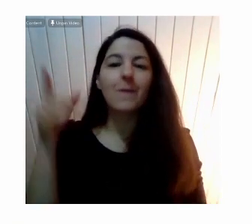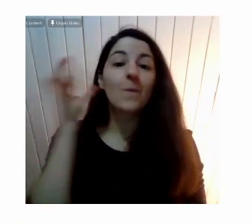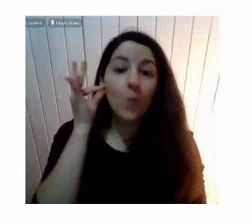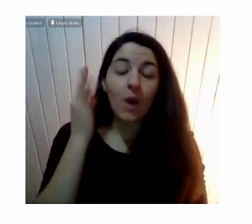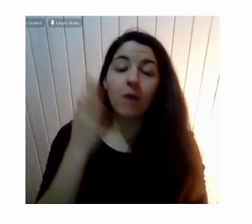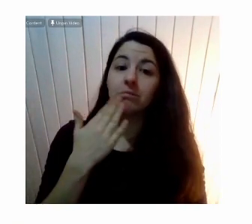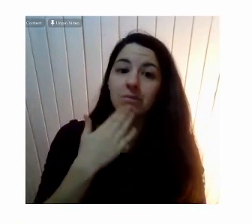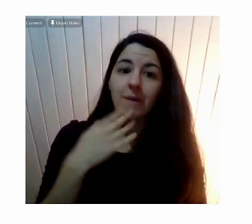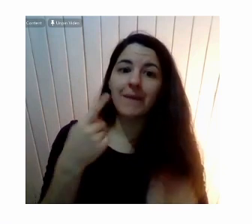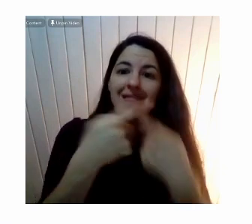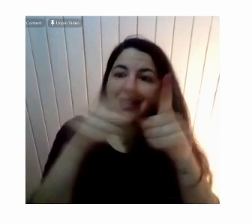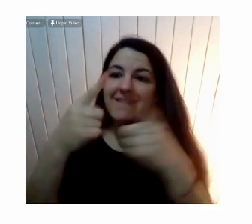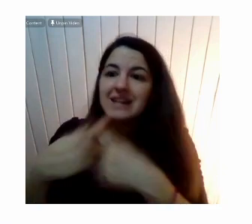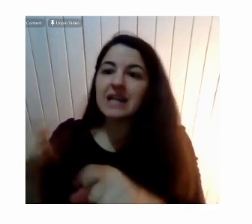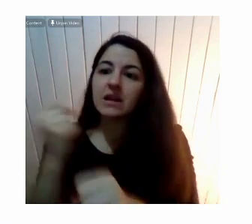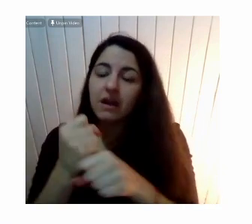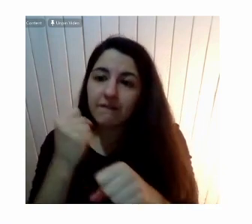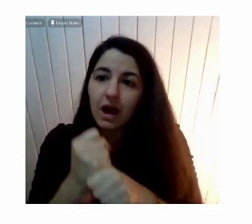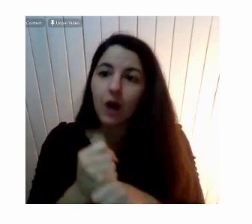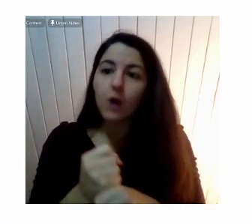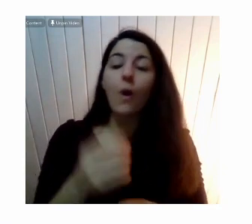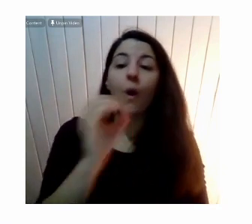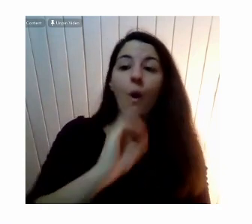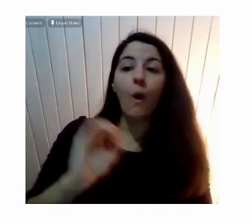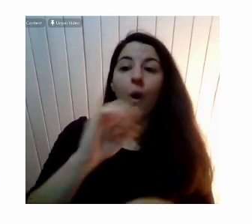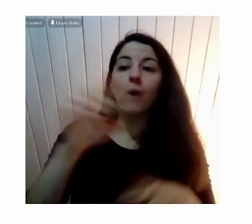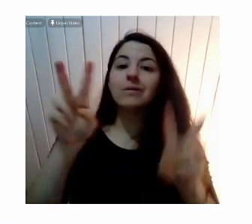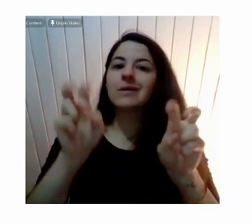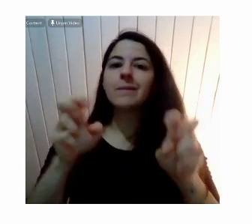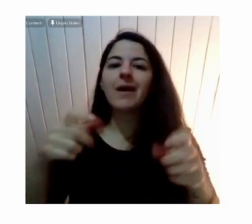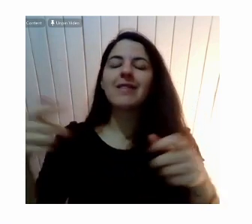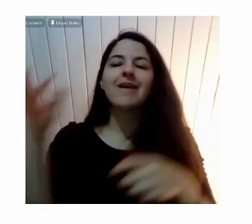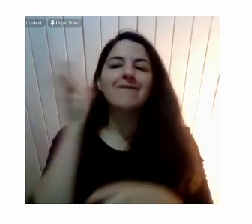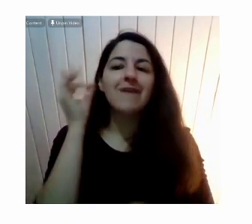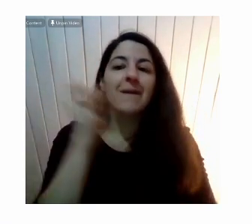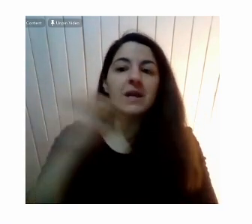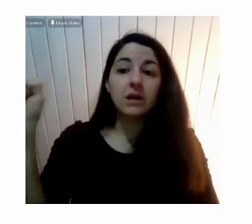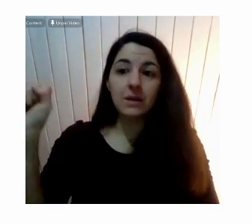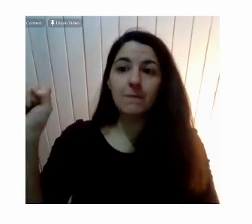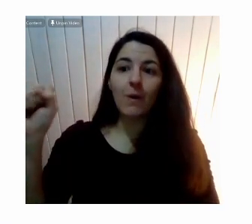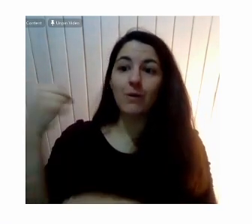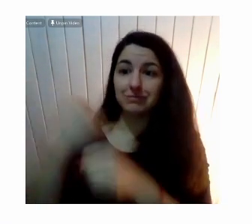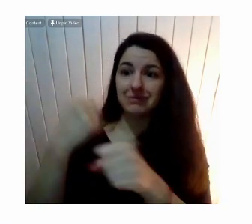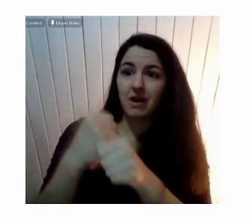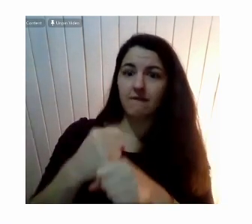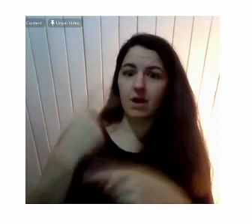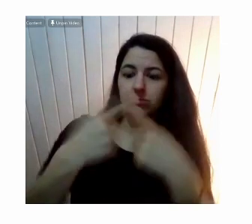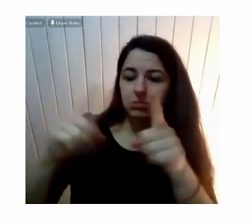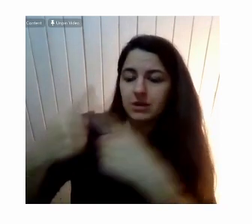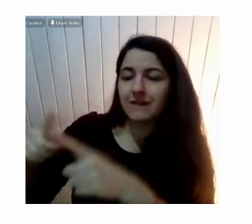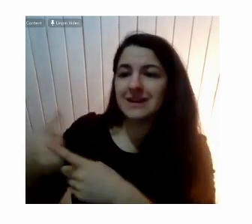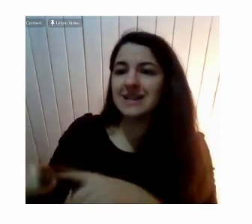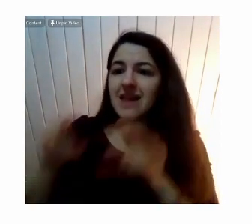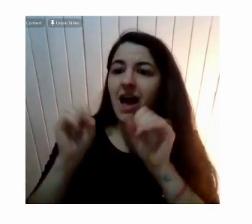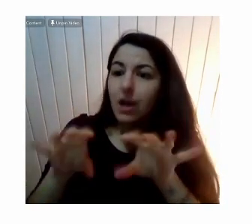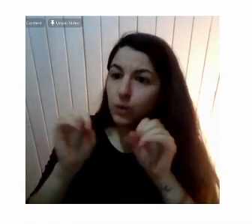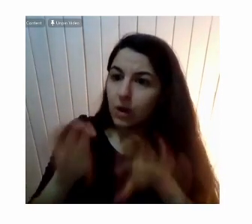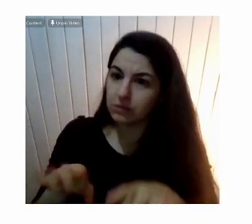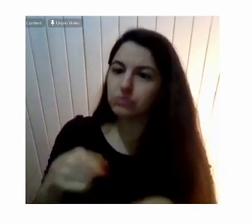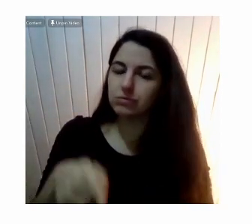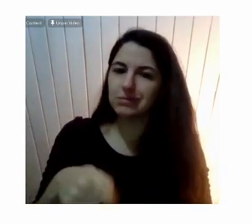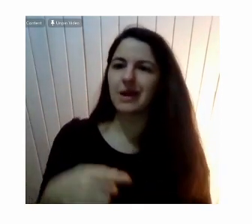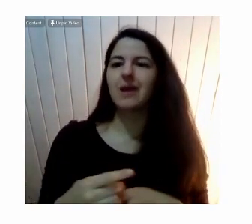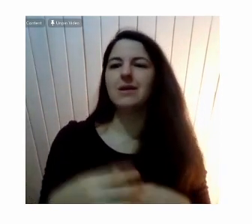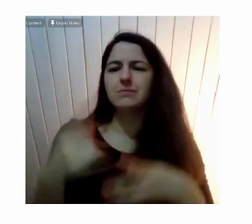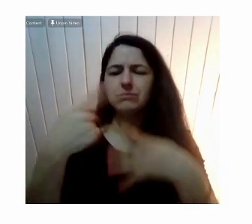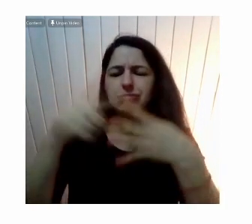nacional Y educativa Este es un momento Muy importante Para el feminismo No solo para la educación Porque se vuelve A integrar Esta discusión